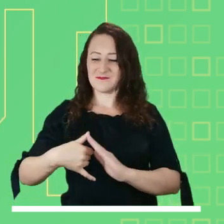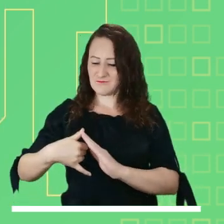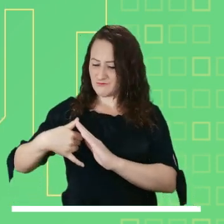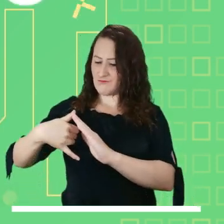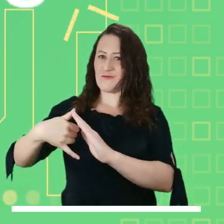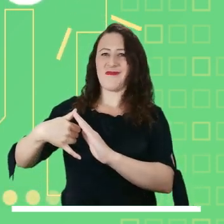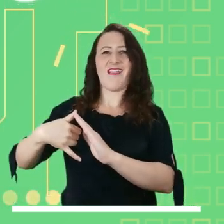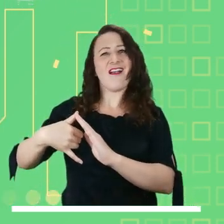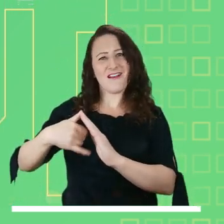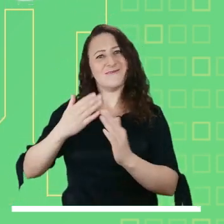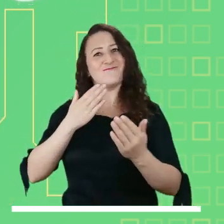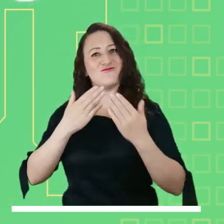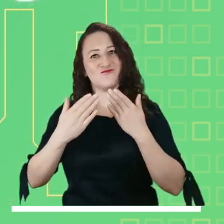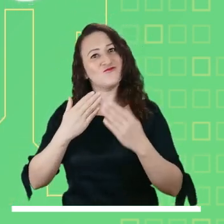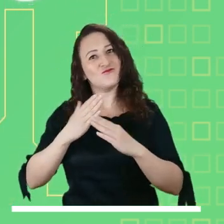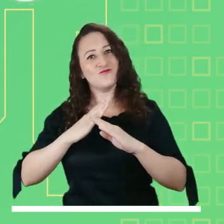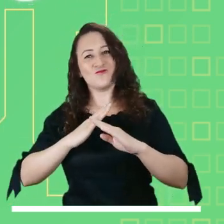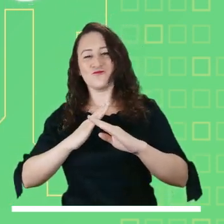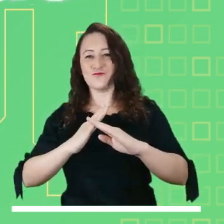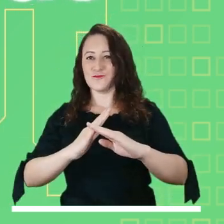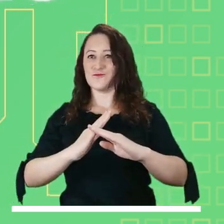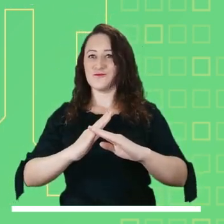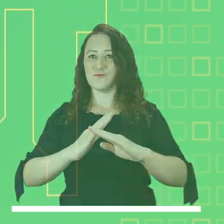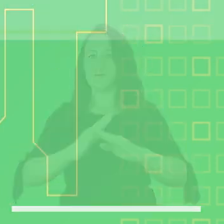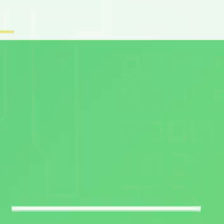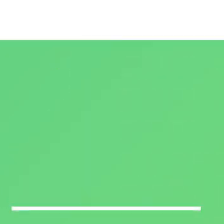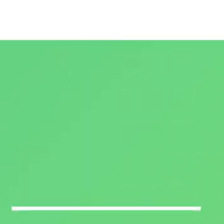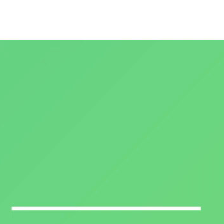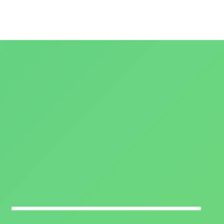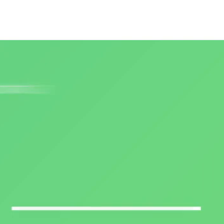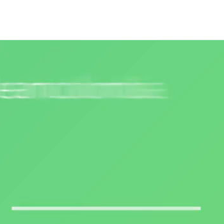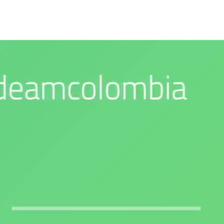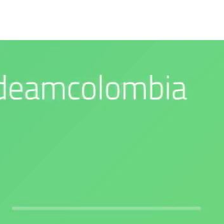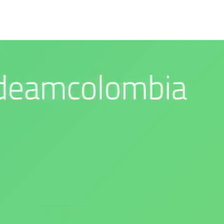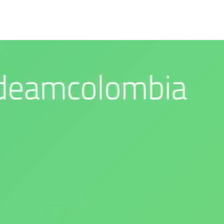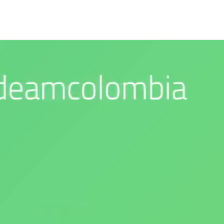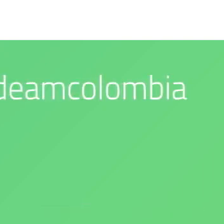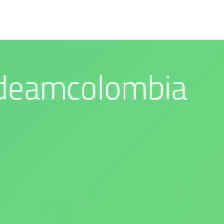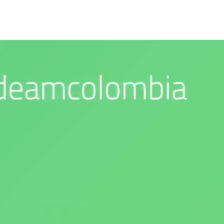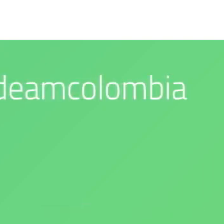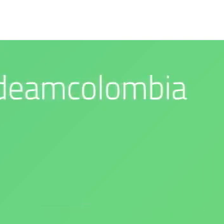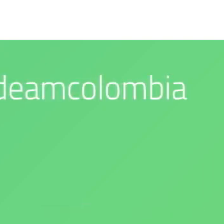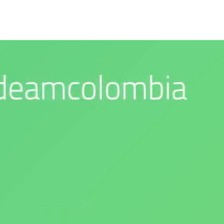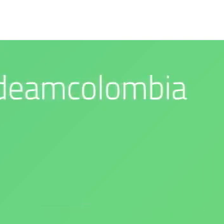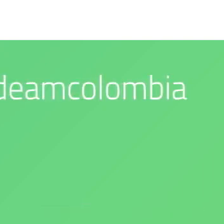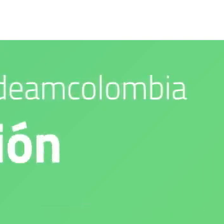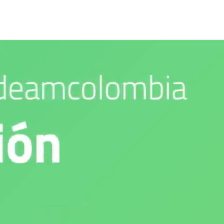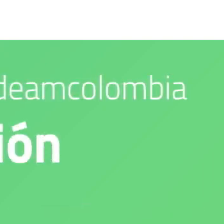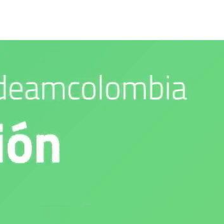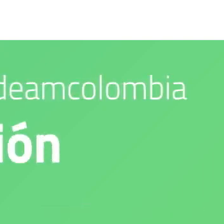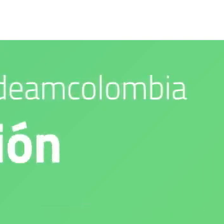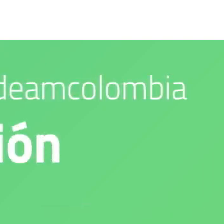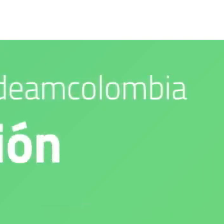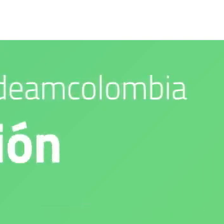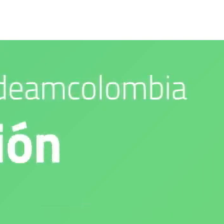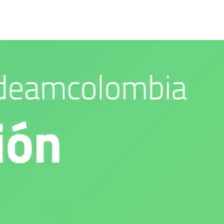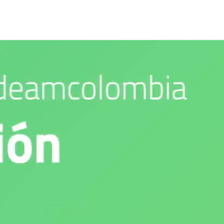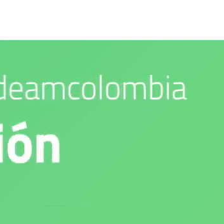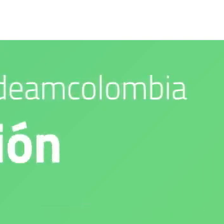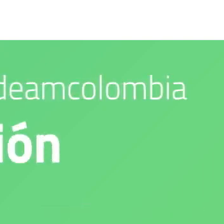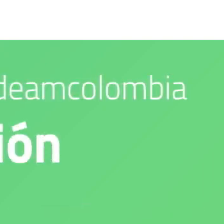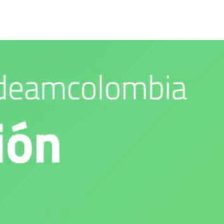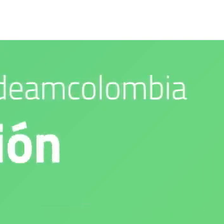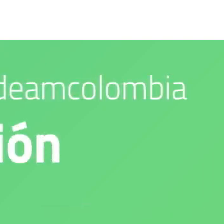los esperamos en nuestras redes sociales nuestro compromiso es con el medio ambiente y de am es confianza y